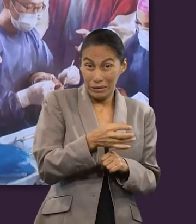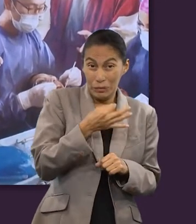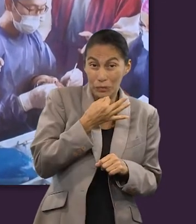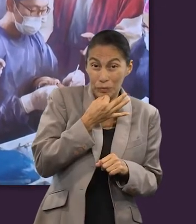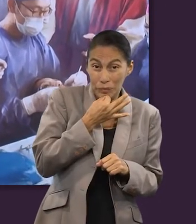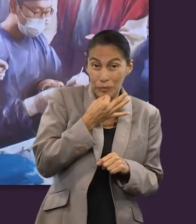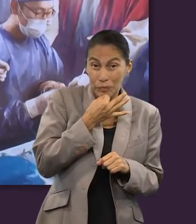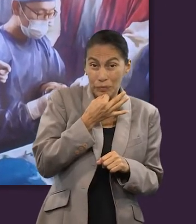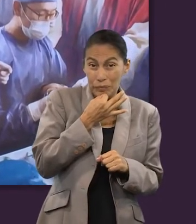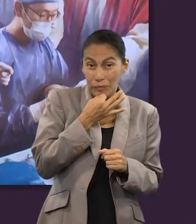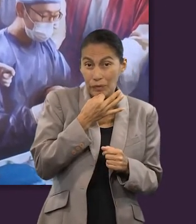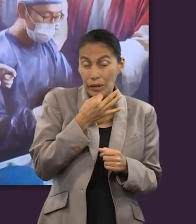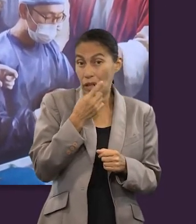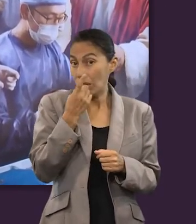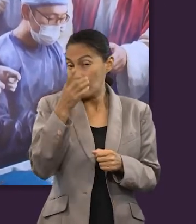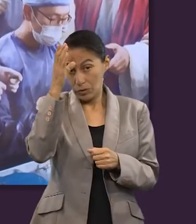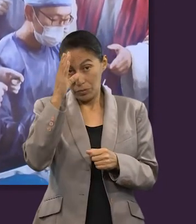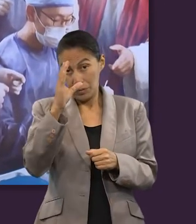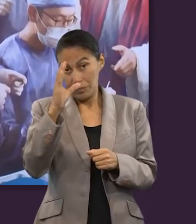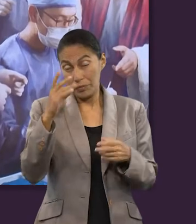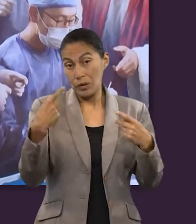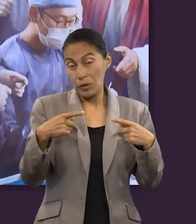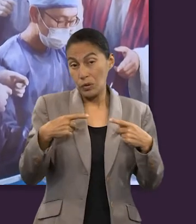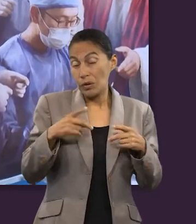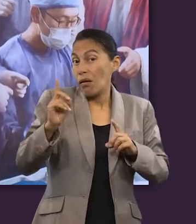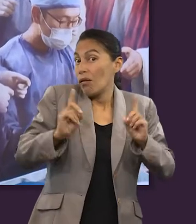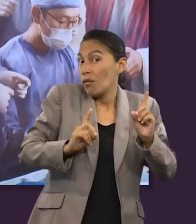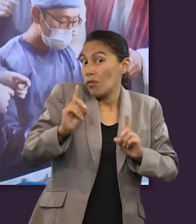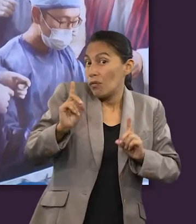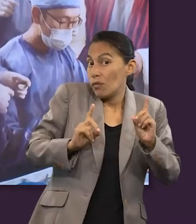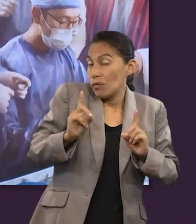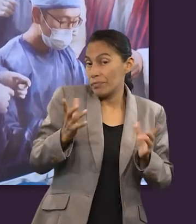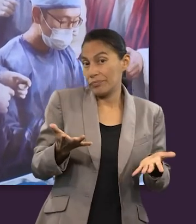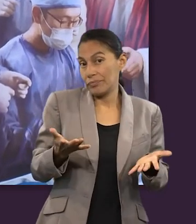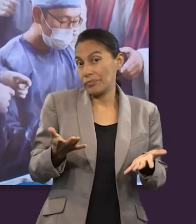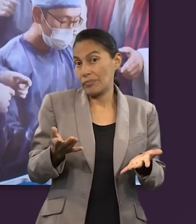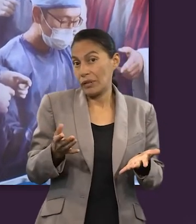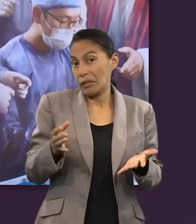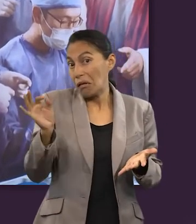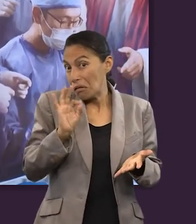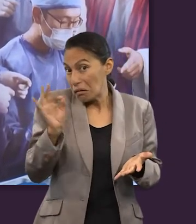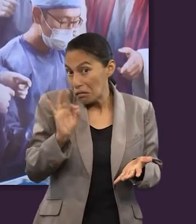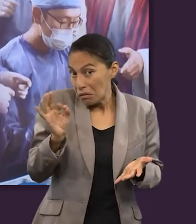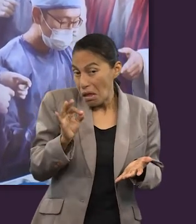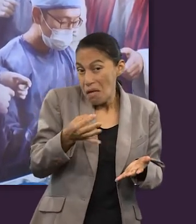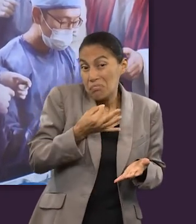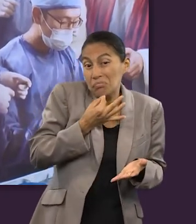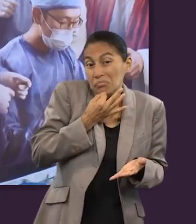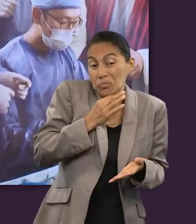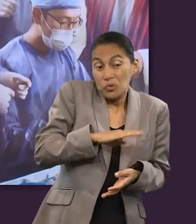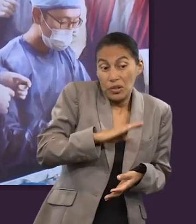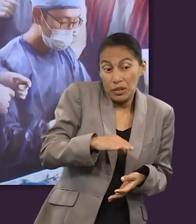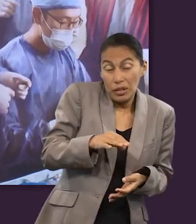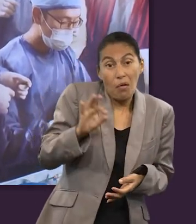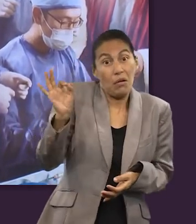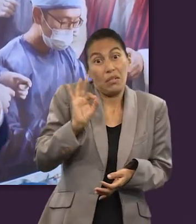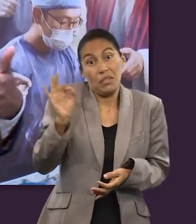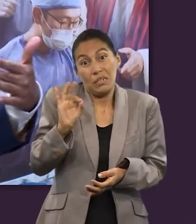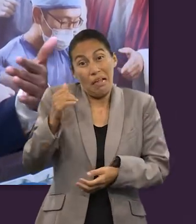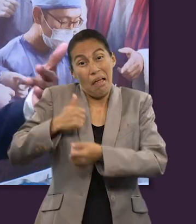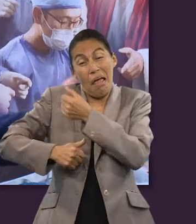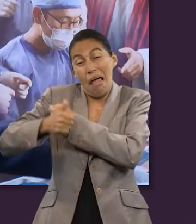sucedió en ese momento, como dijo Ciprián, es posible que hayan sido personas que recién acabaron de morir o